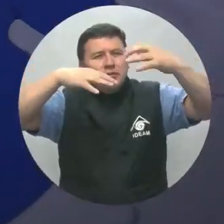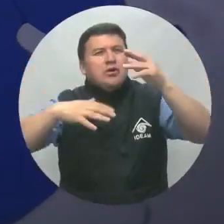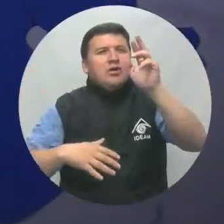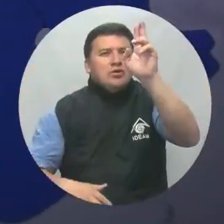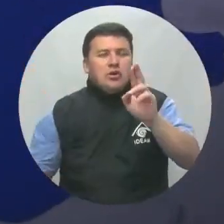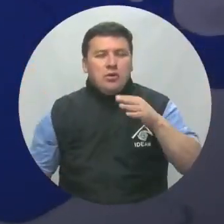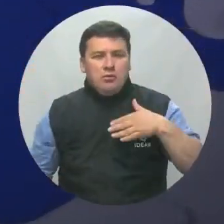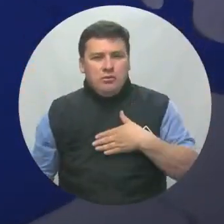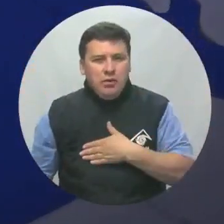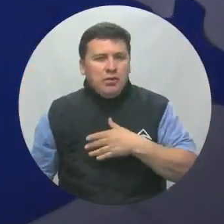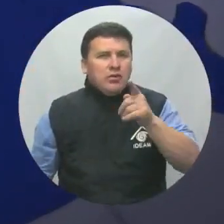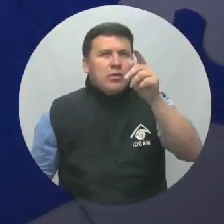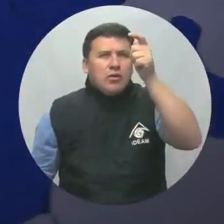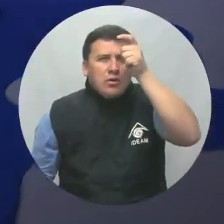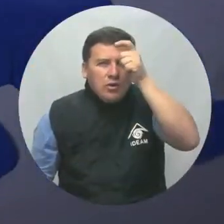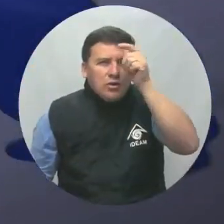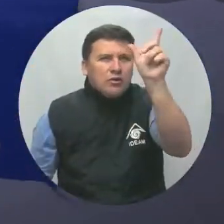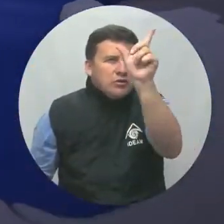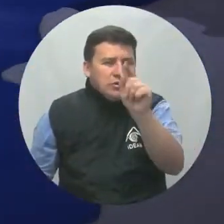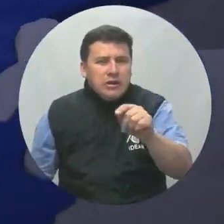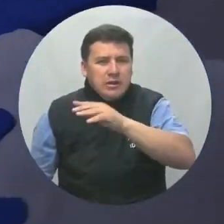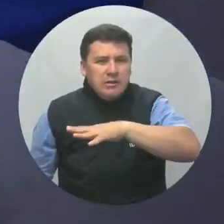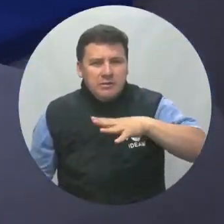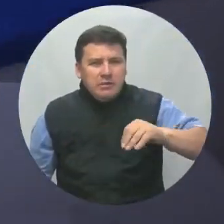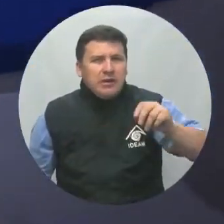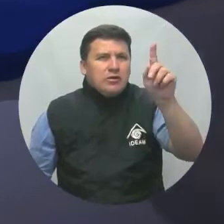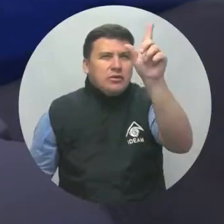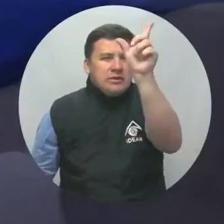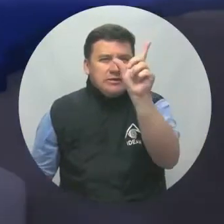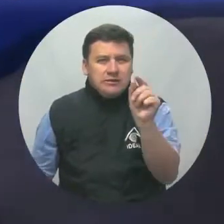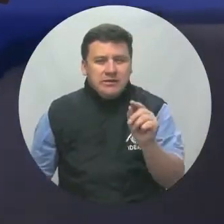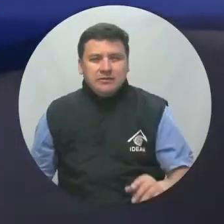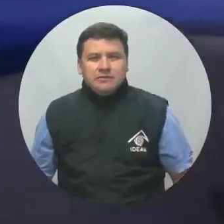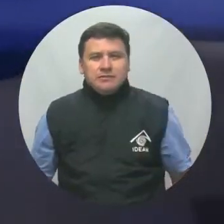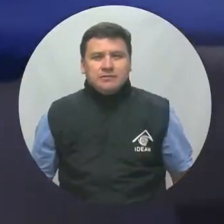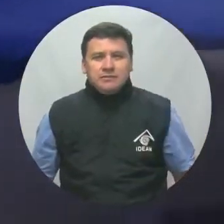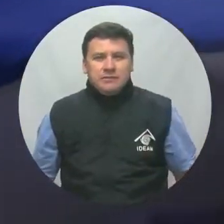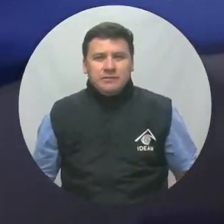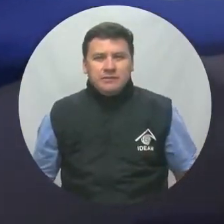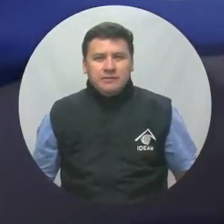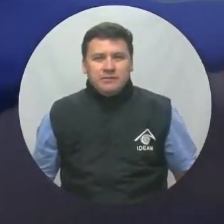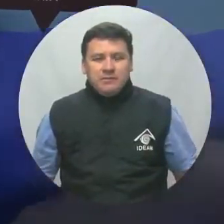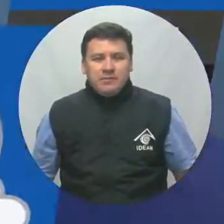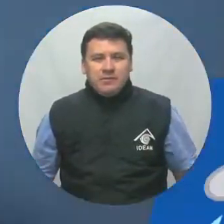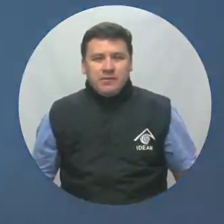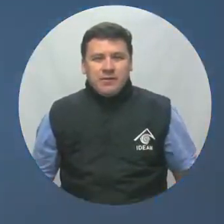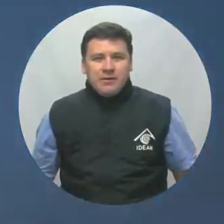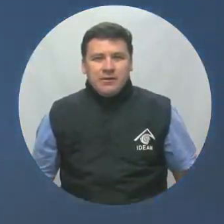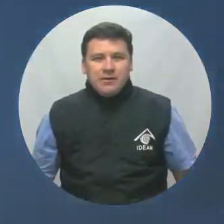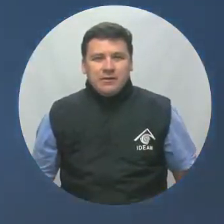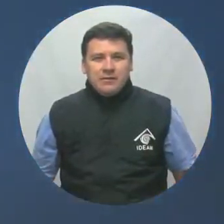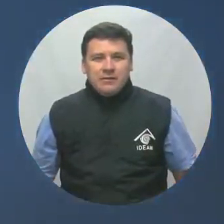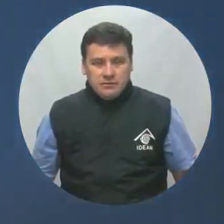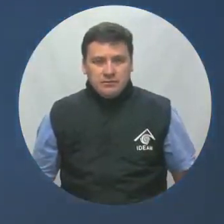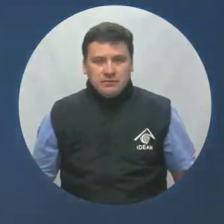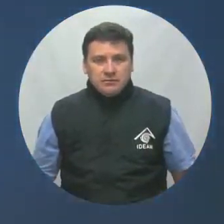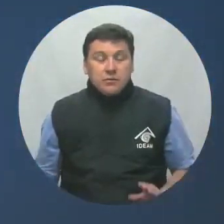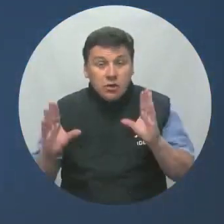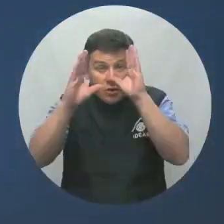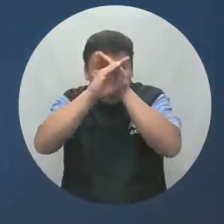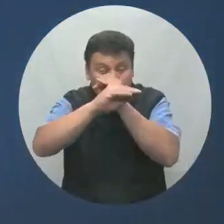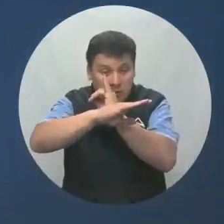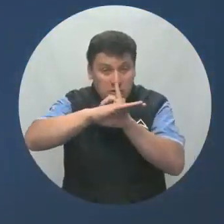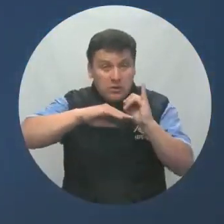desde Urabá, Córdoba, al sur de Sucre y Bolívar, llegando al sur del Cesar también, mientras que en el resto de la región habrá tiempo seco con presencia de